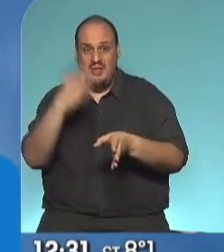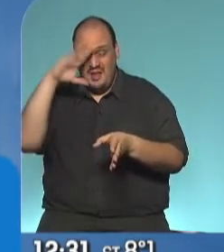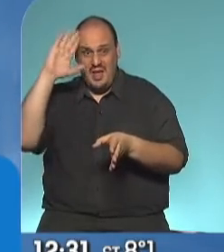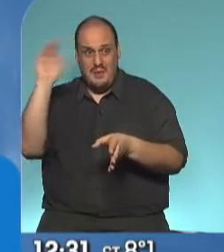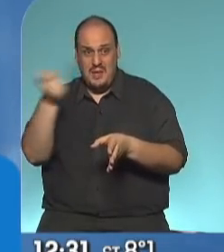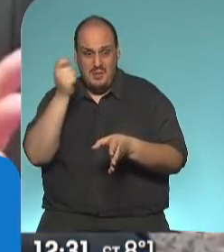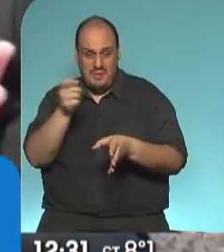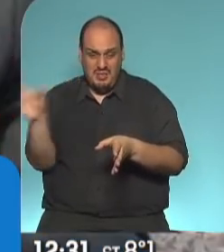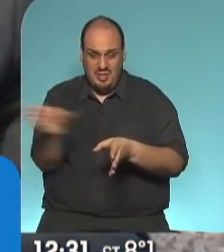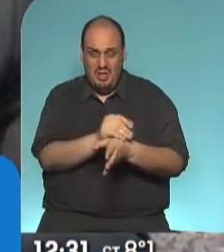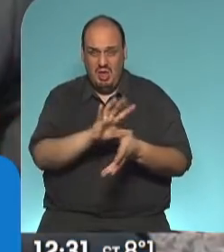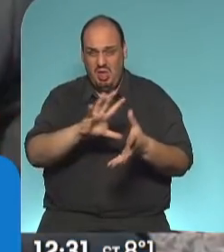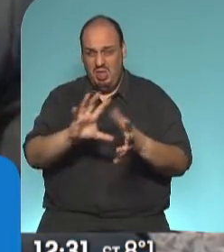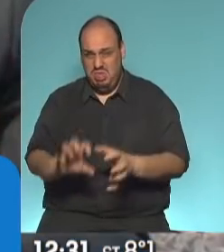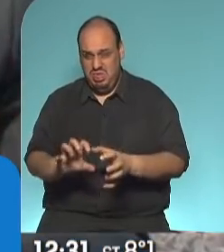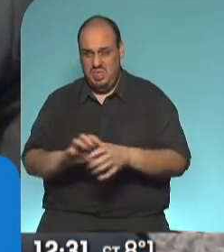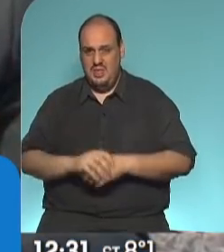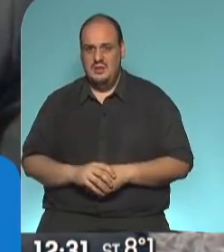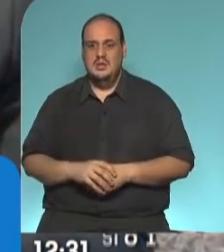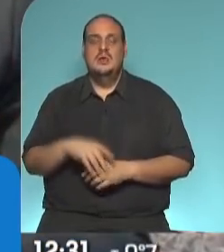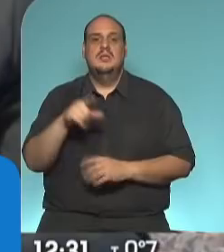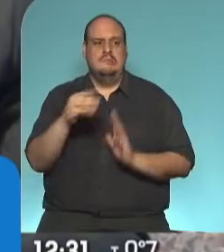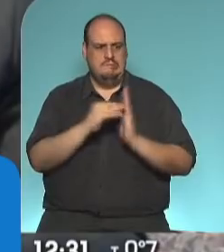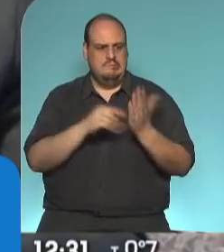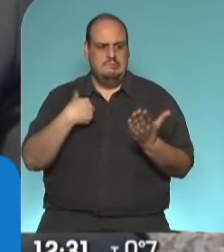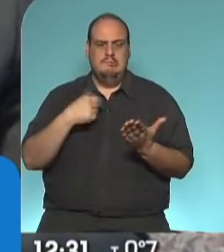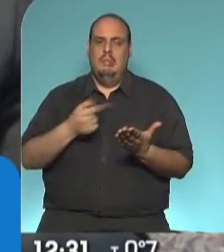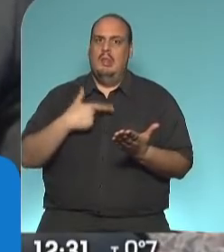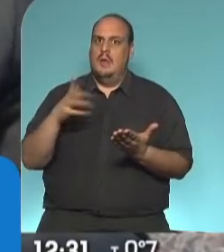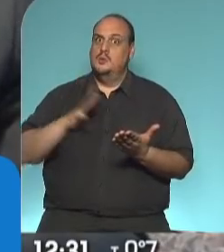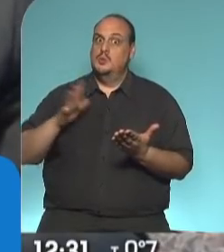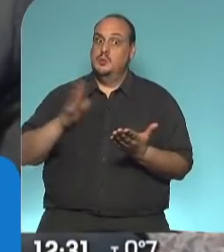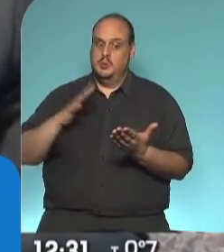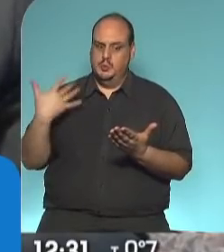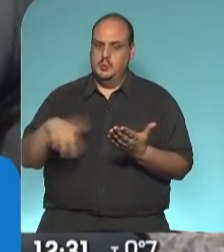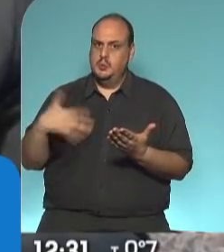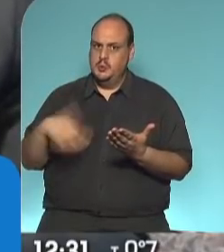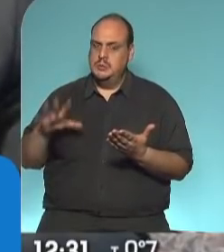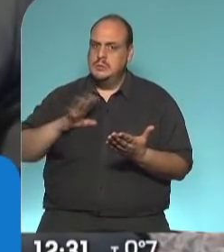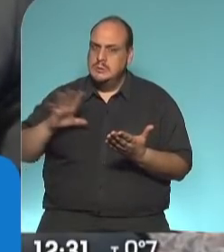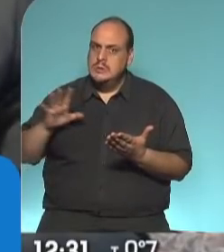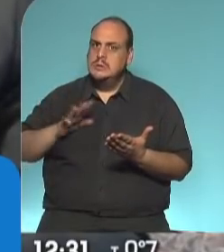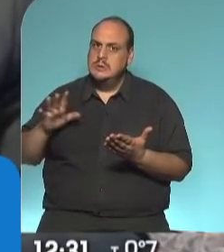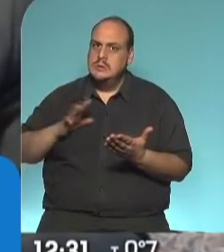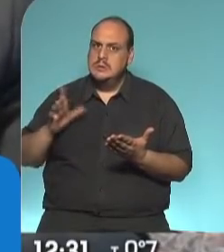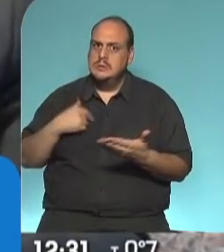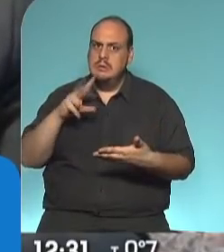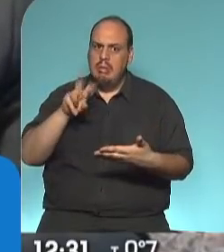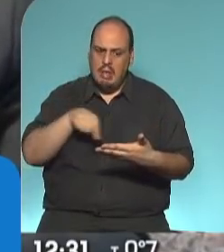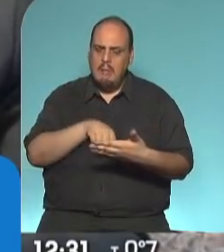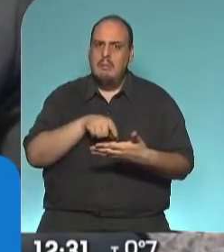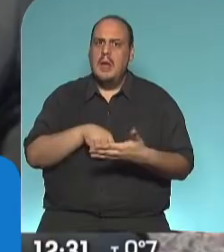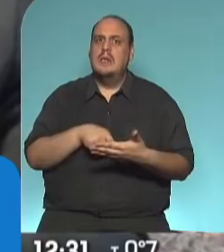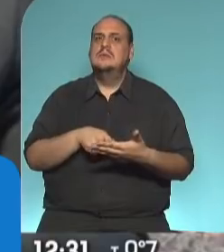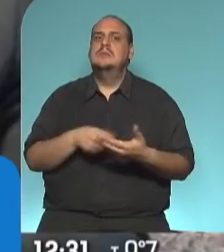Y llevamos una síntesis que realmente nos alarmaba. Nos alarmaba desde el punto de vista de que no estábamos garantizando